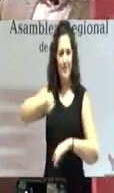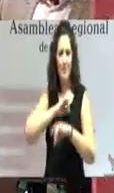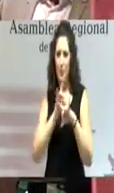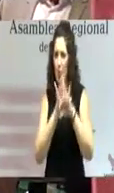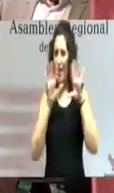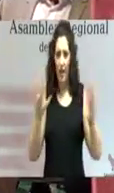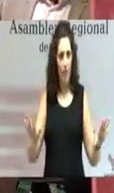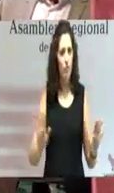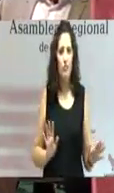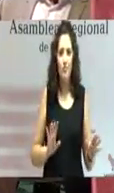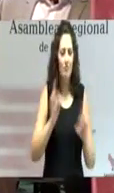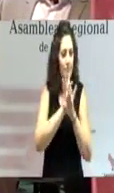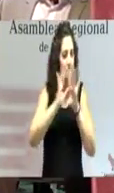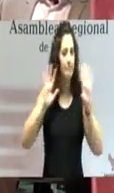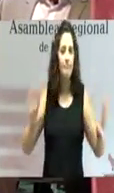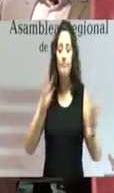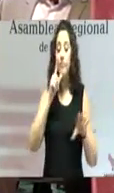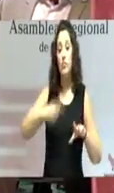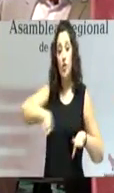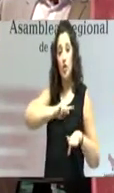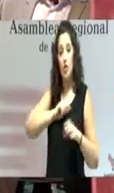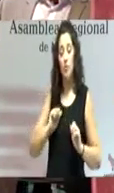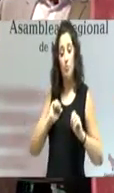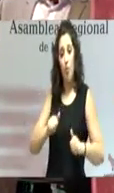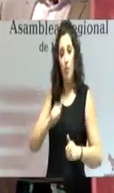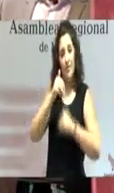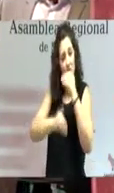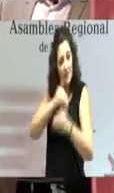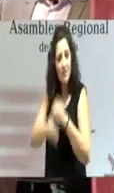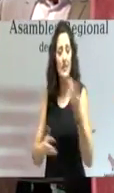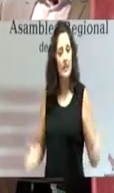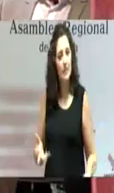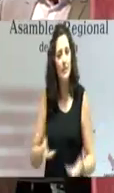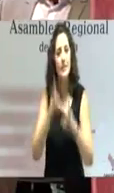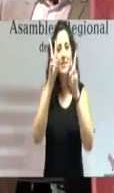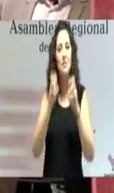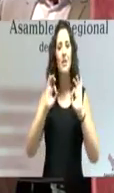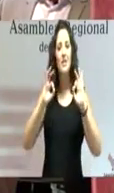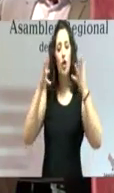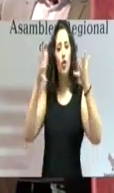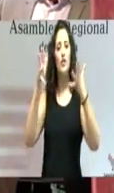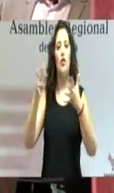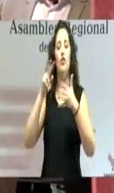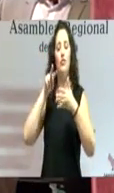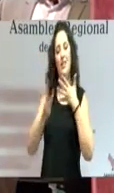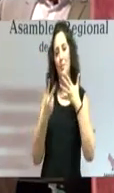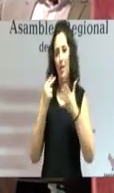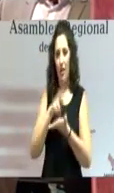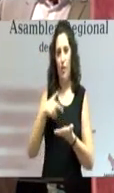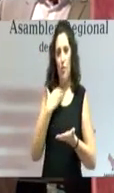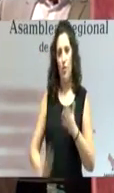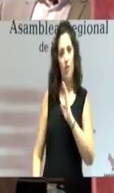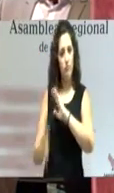claro y por eso creamos y pusimos en marcha y hemos fomentado e impulsado el Consejo de la Transparencia en la región de Murcia